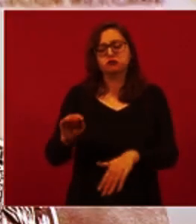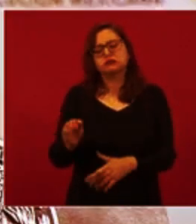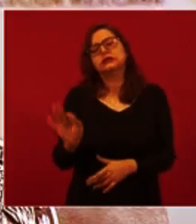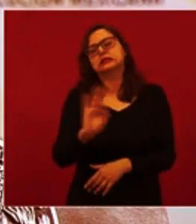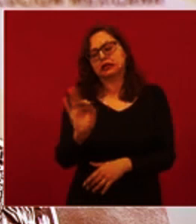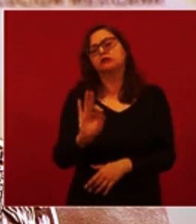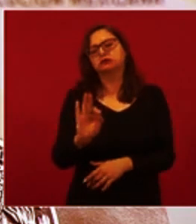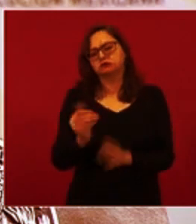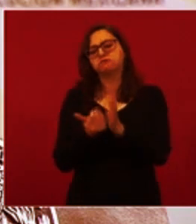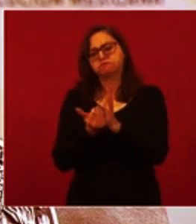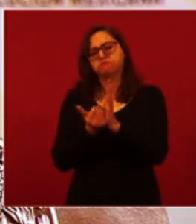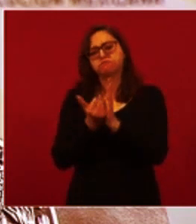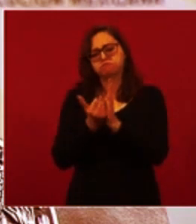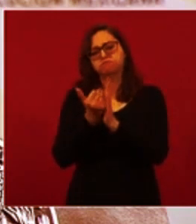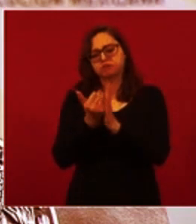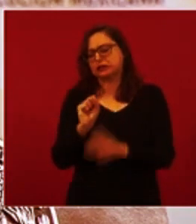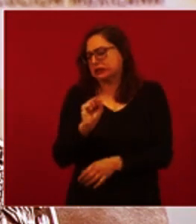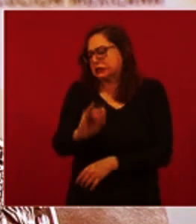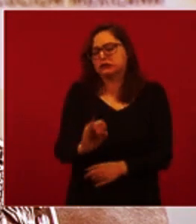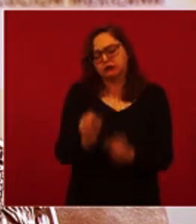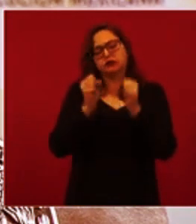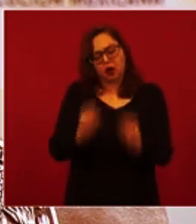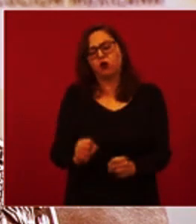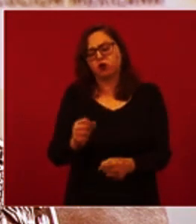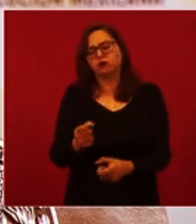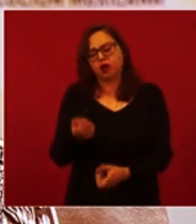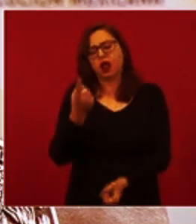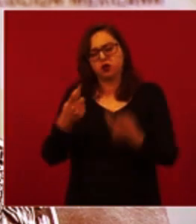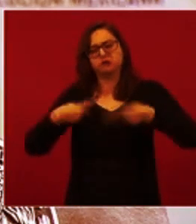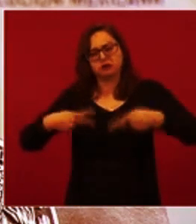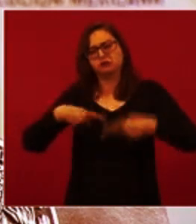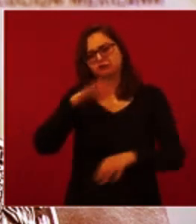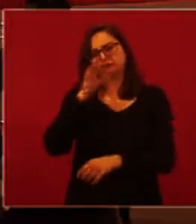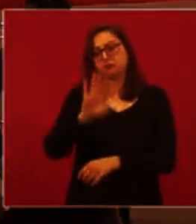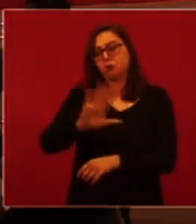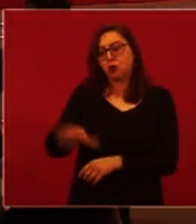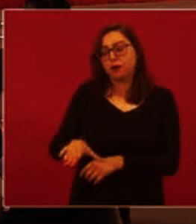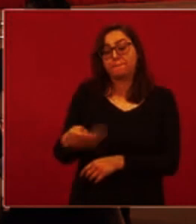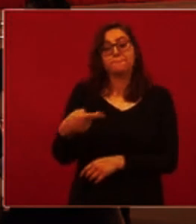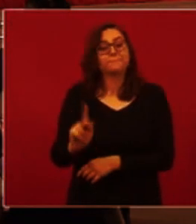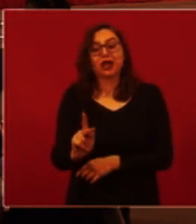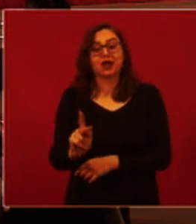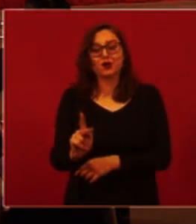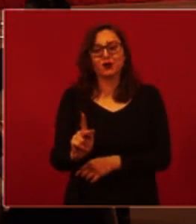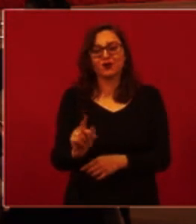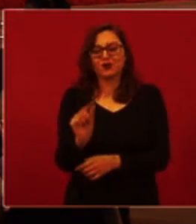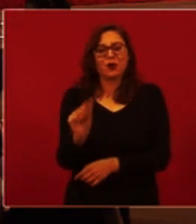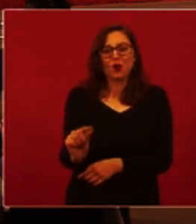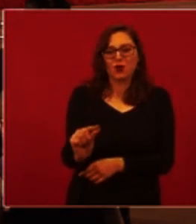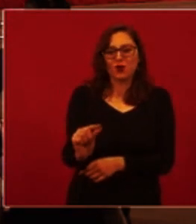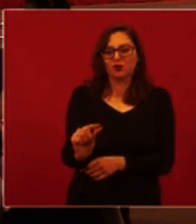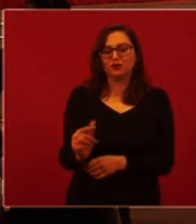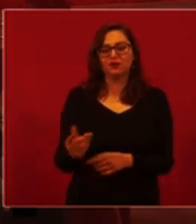poco, pero muy poco comparado con lo que hubiera ocurrido en ausencia de vacunación o con otras variantes.